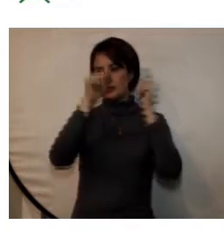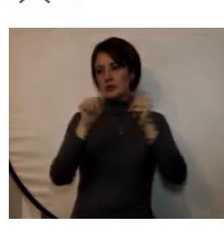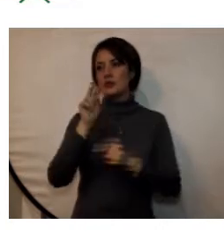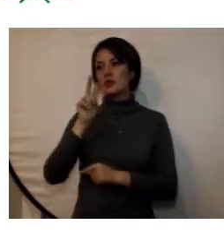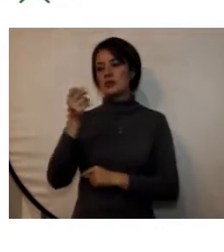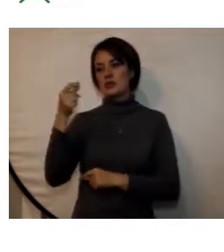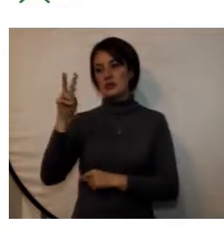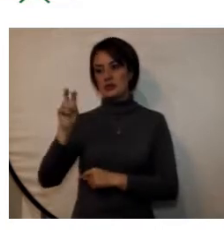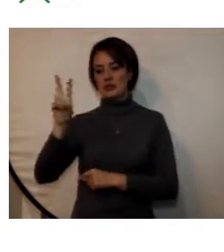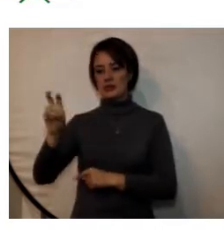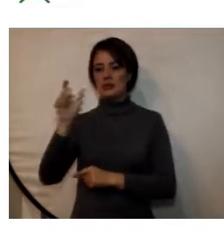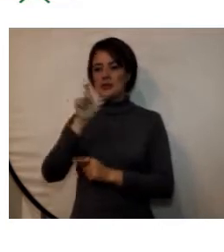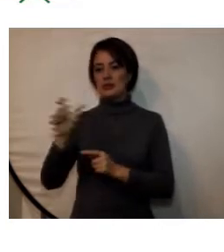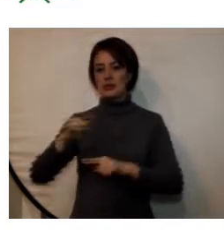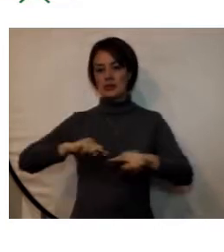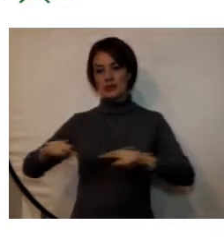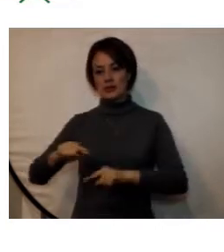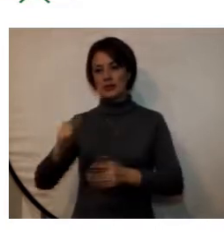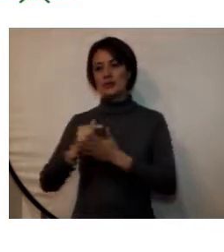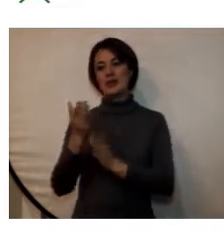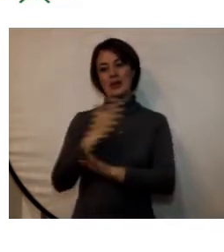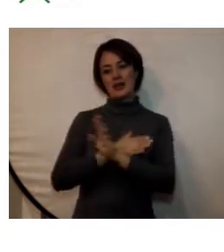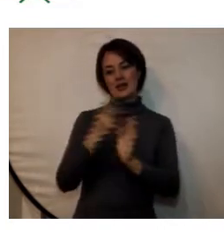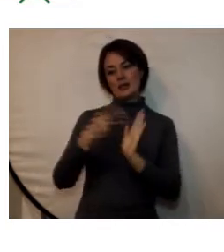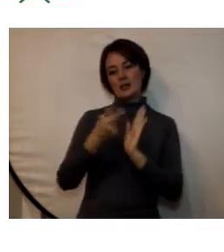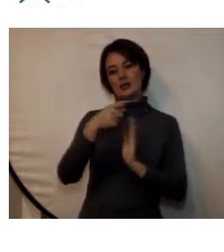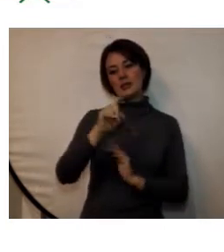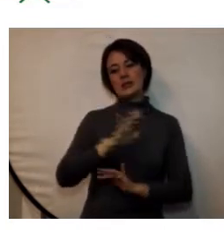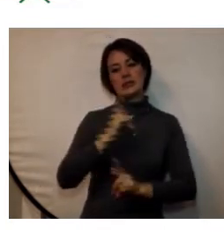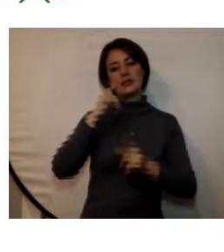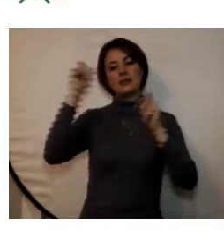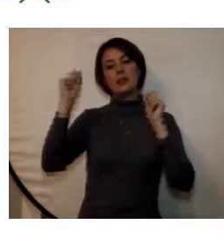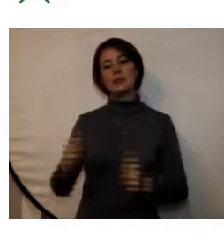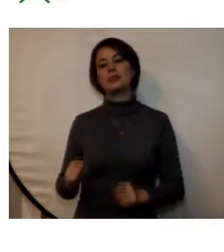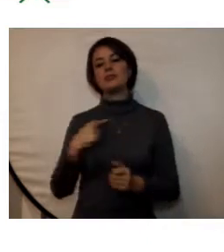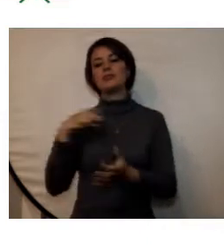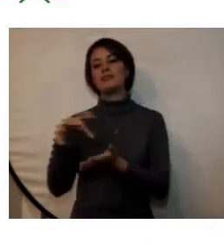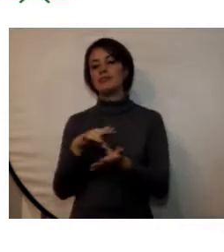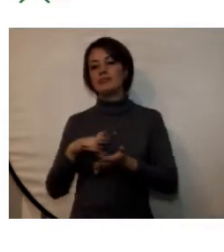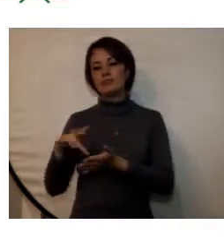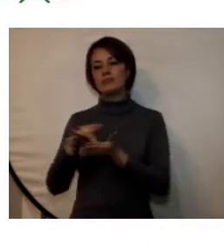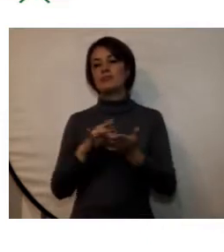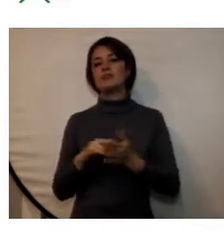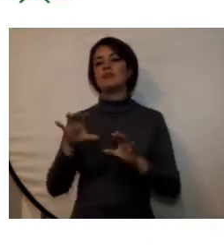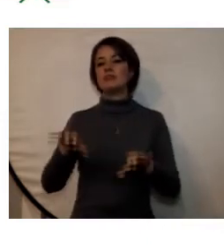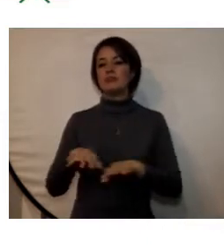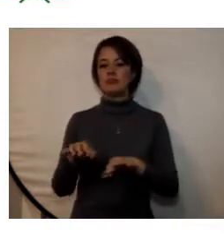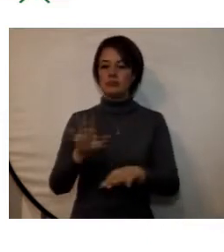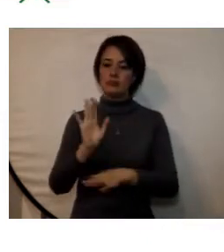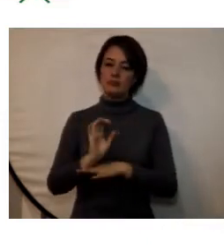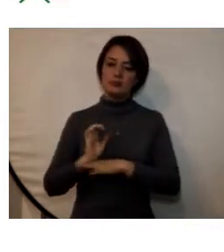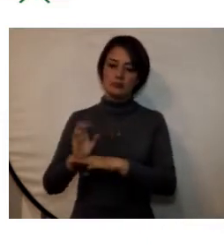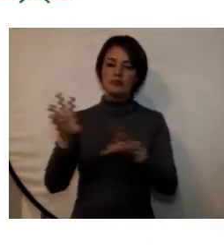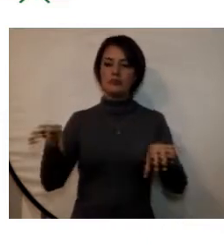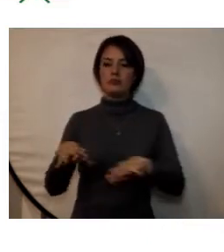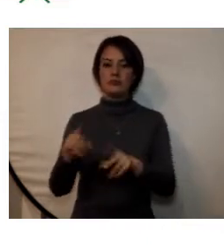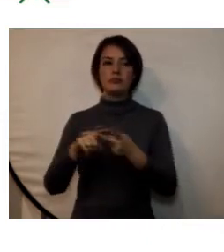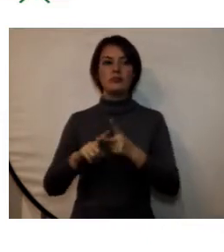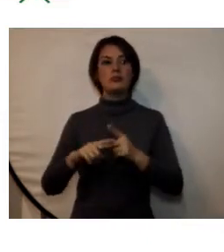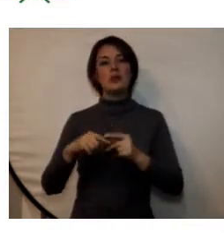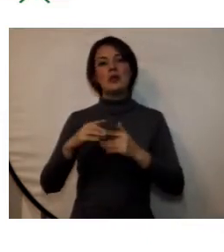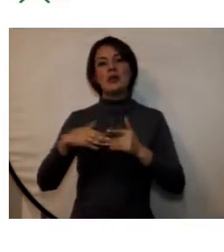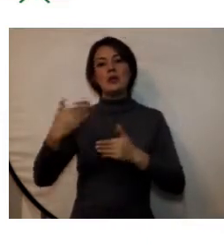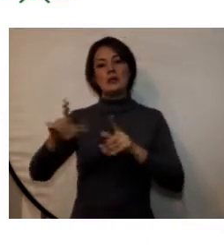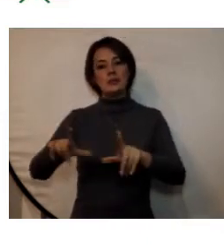y 4 egresados durante la vigencia 2016 se consiguió la efectiva participación en eventos académicos científicos estudios de